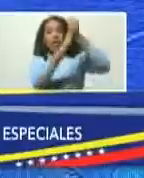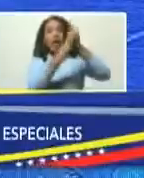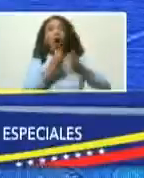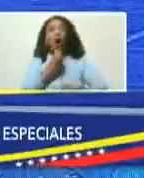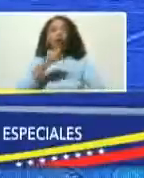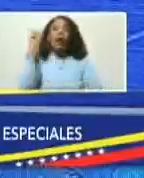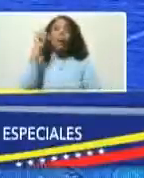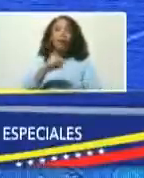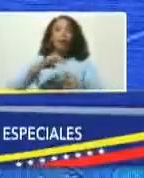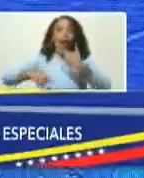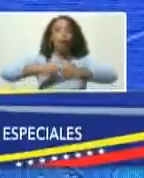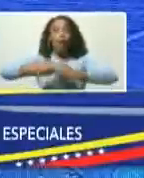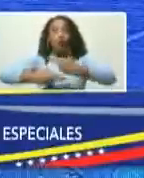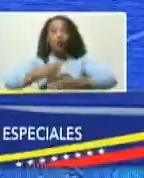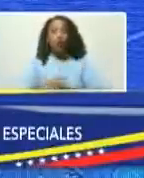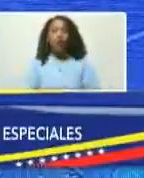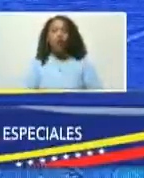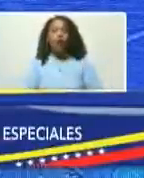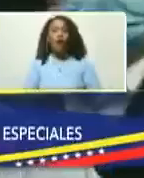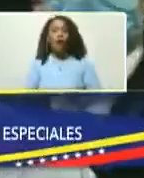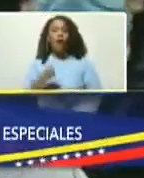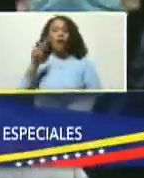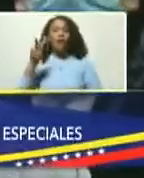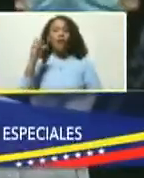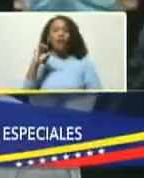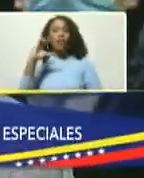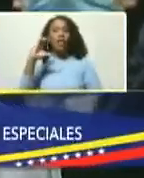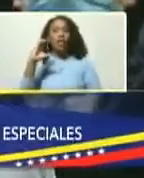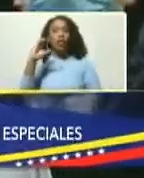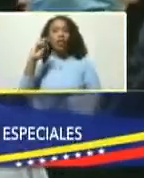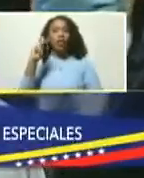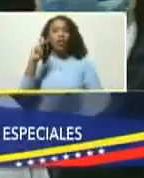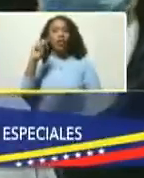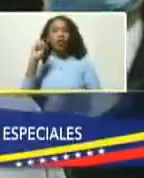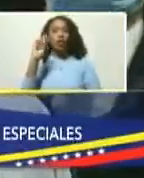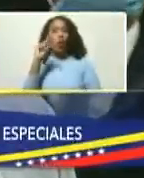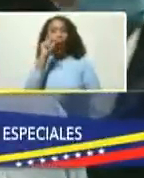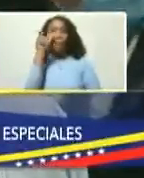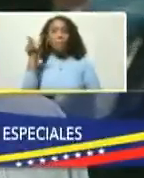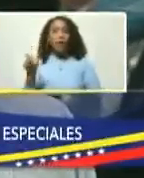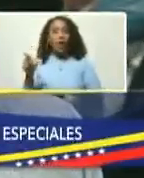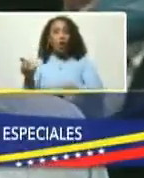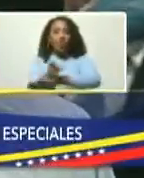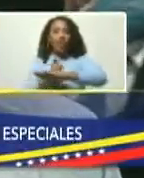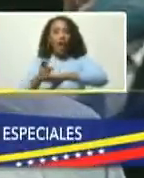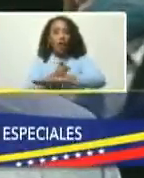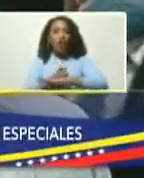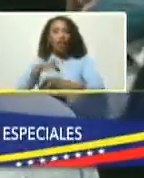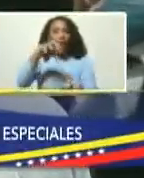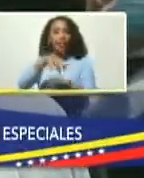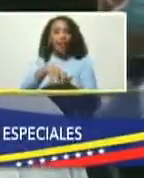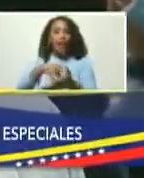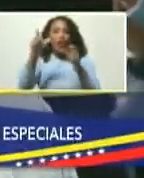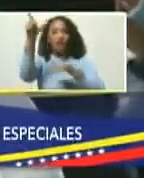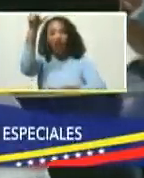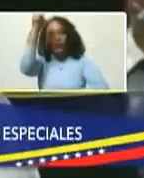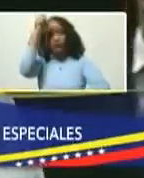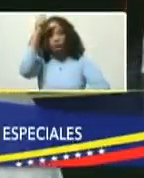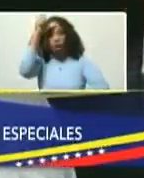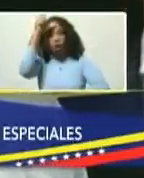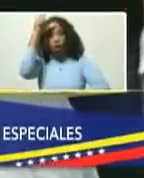también de la revolución, Víctor Clar, gobernador del estado Falcón,